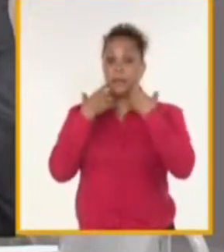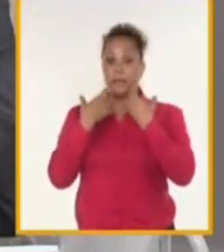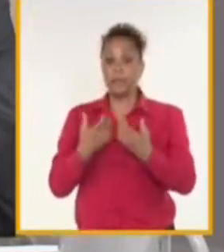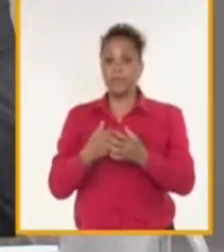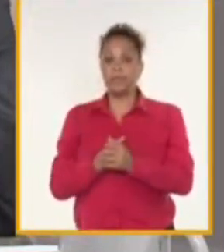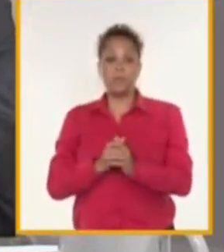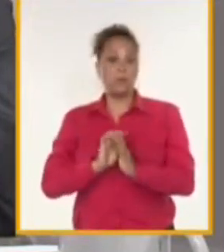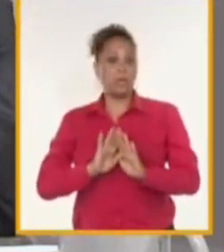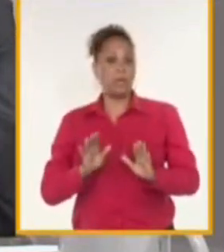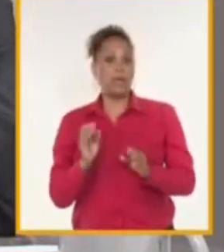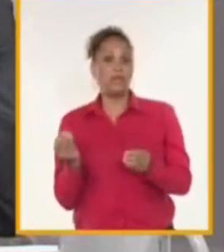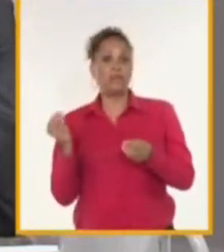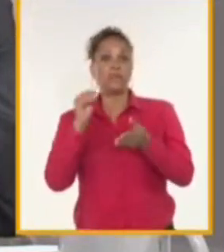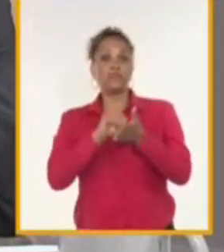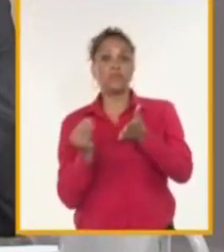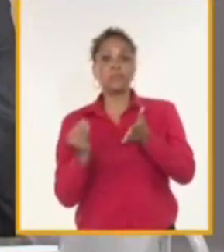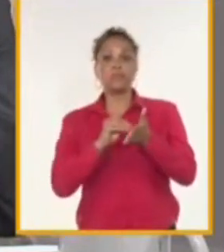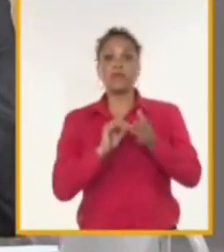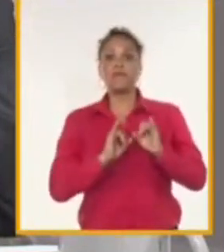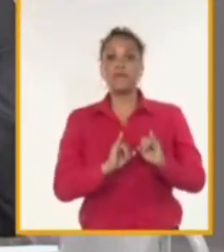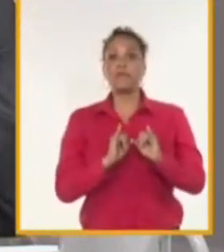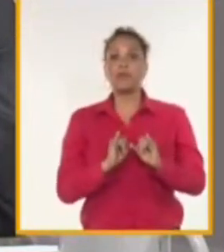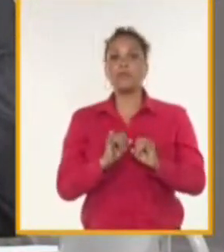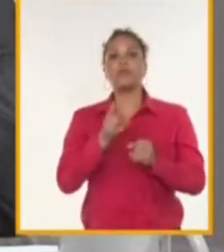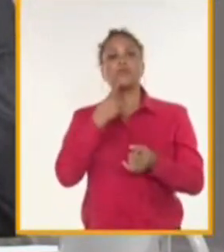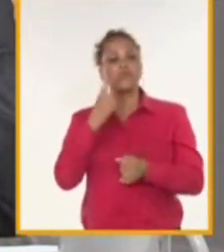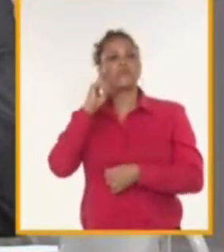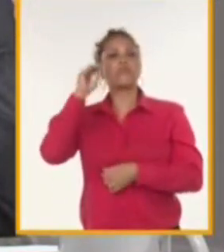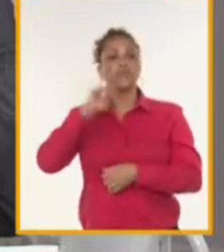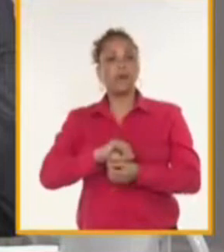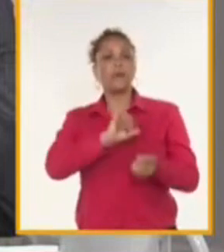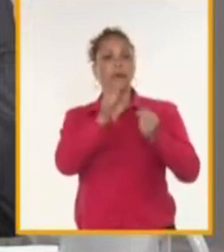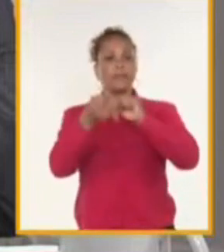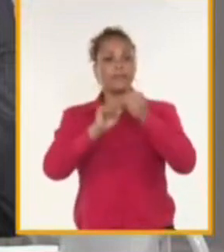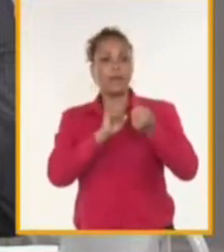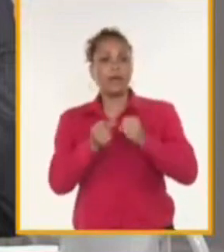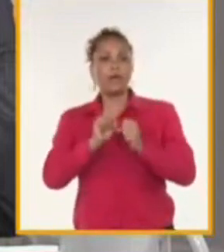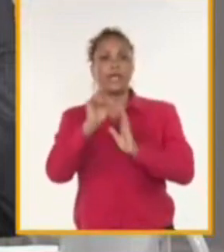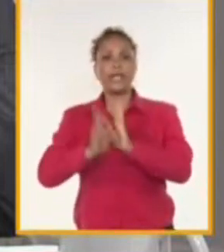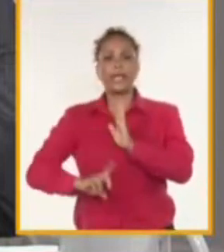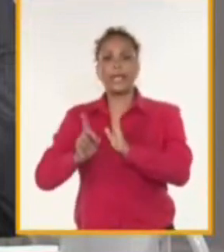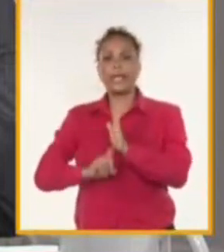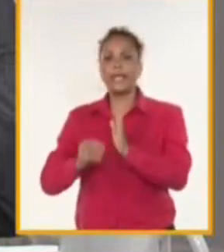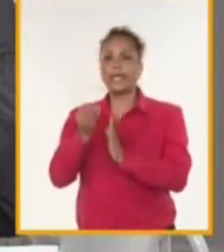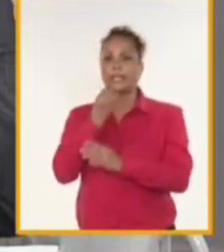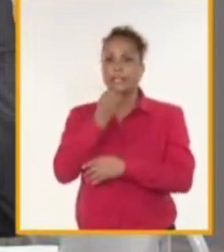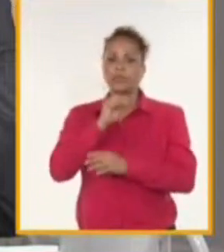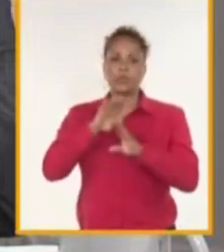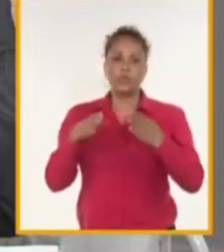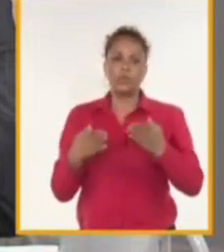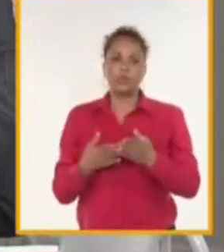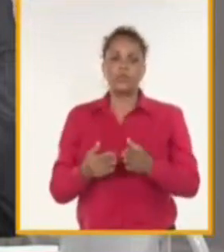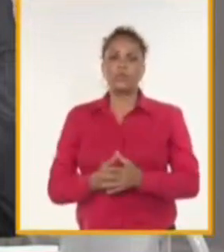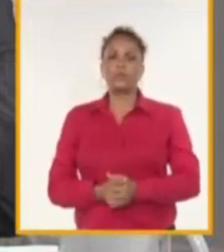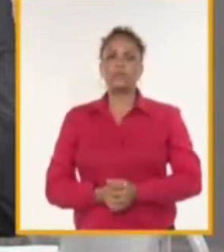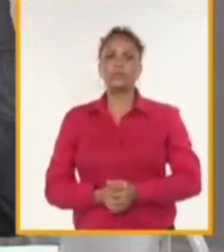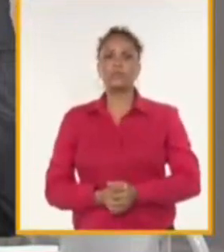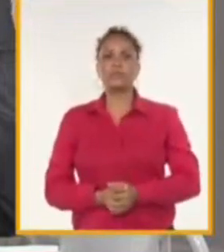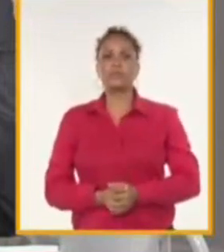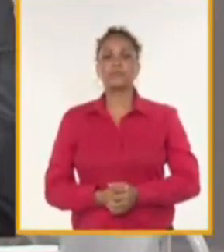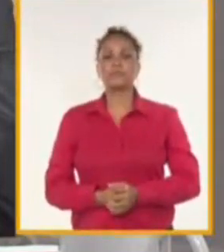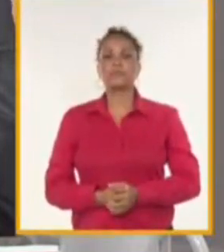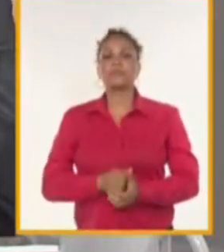automatizar los sistemas usted minimiza los costos energéticos que puedan haber durante la operación. Igualmente,